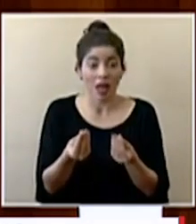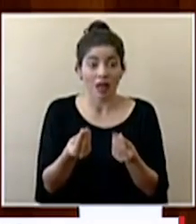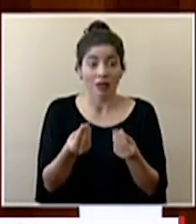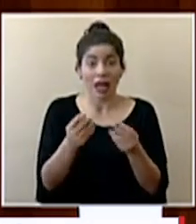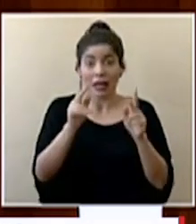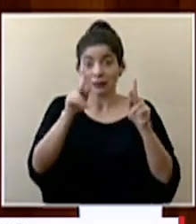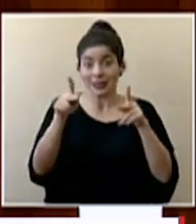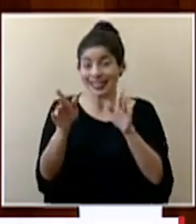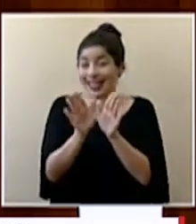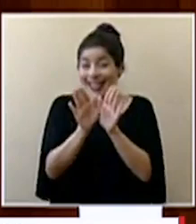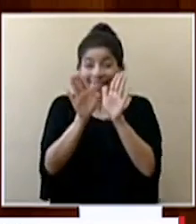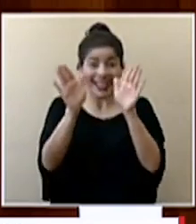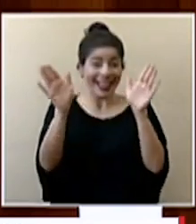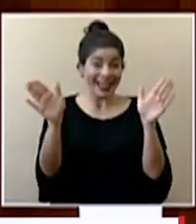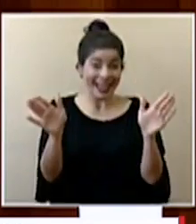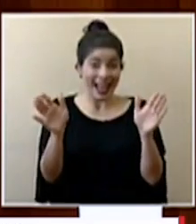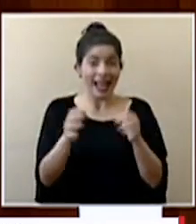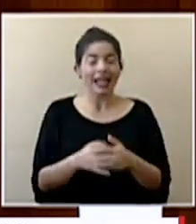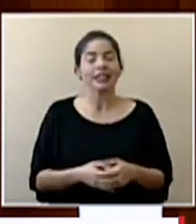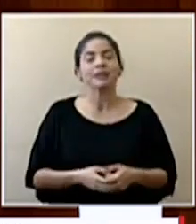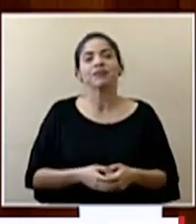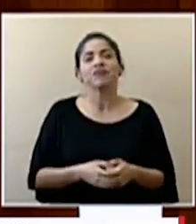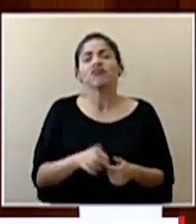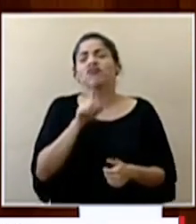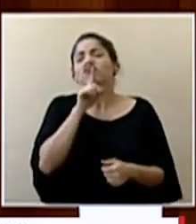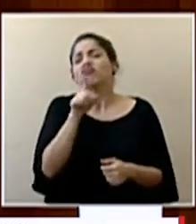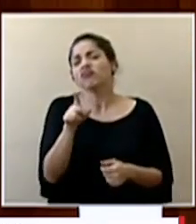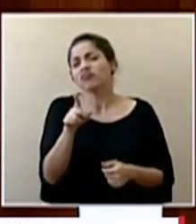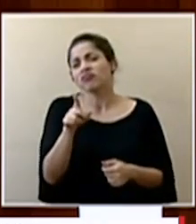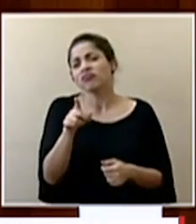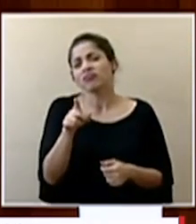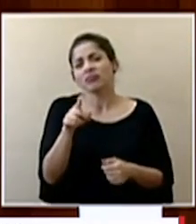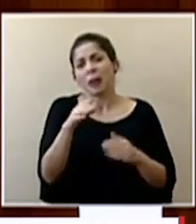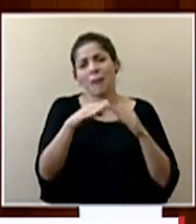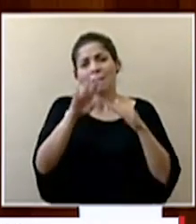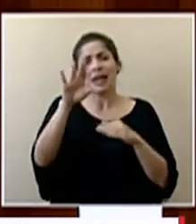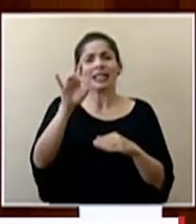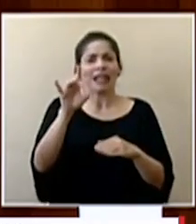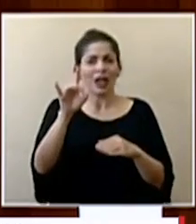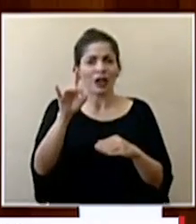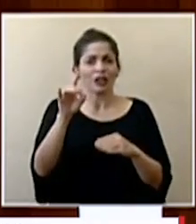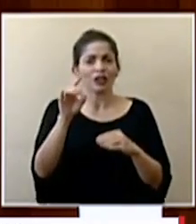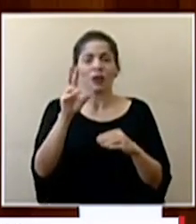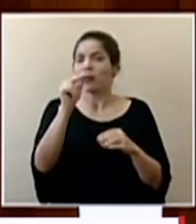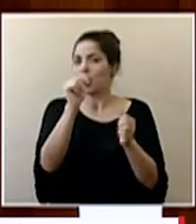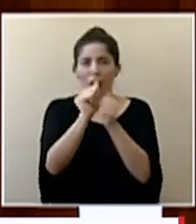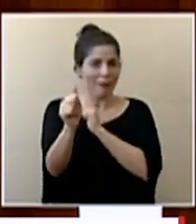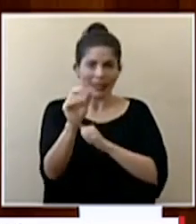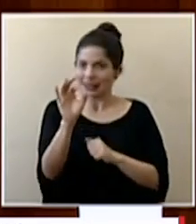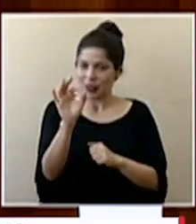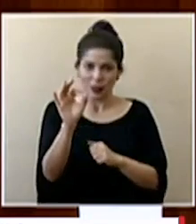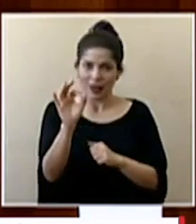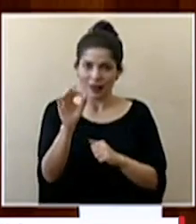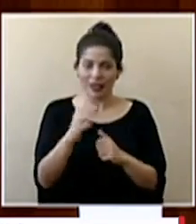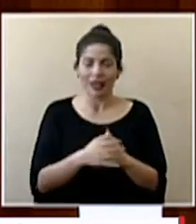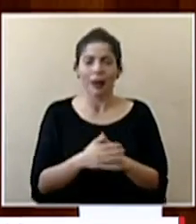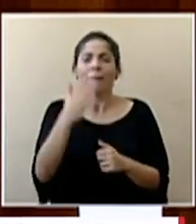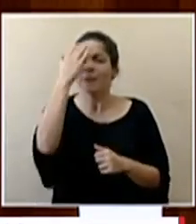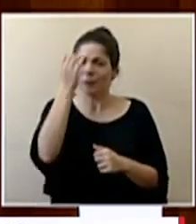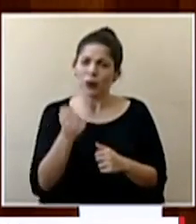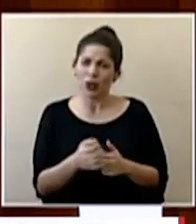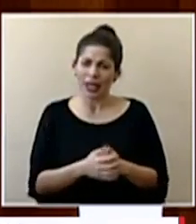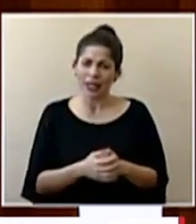la población en general en realidad está por encima de ocho sin superar el nueve porque